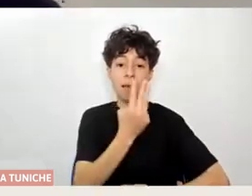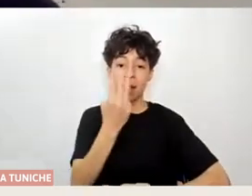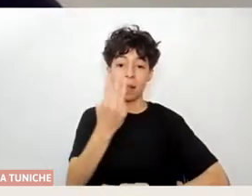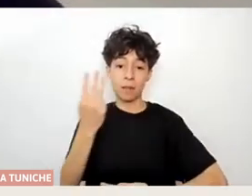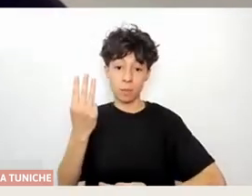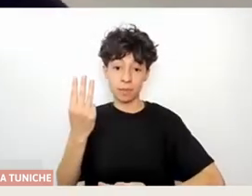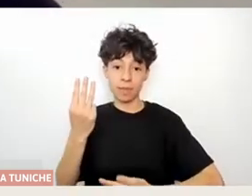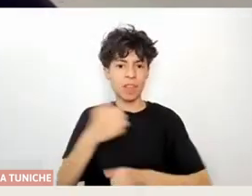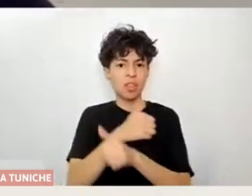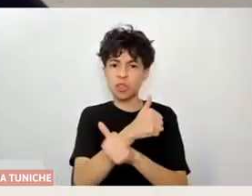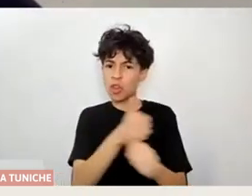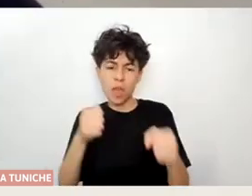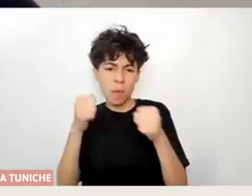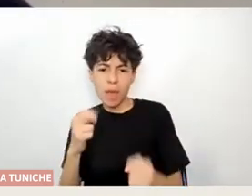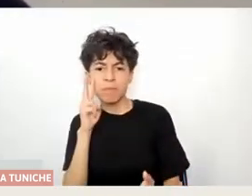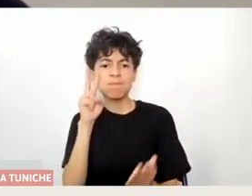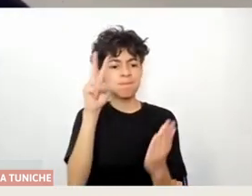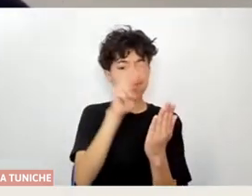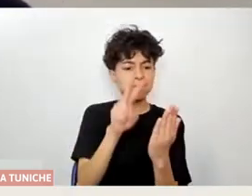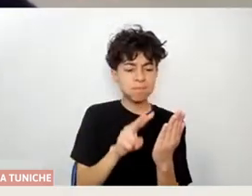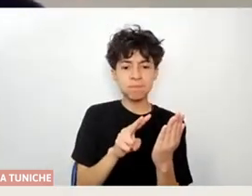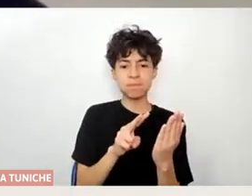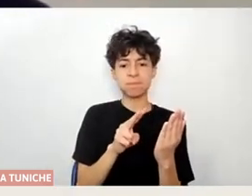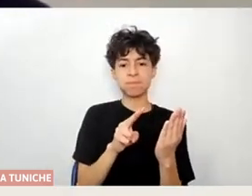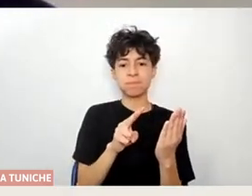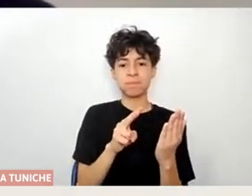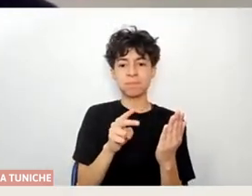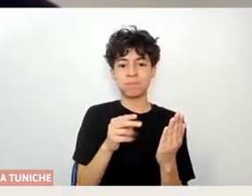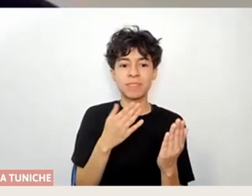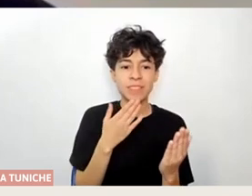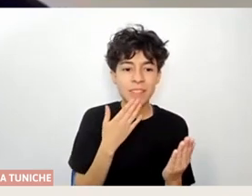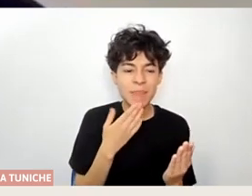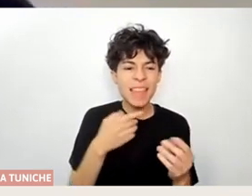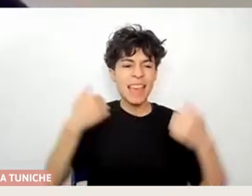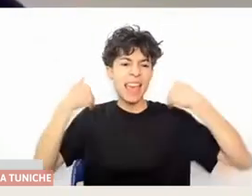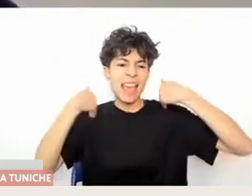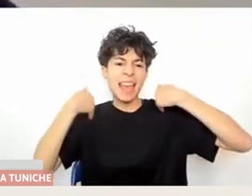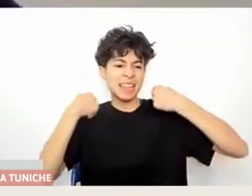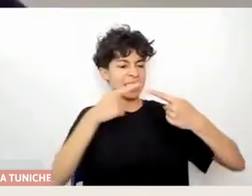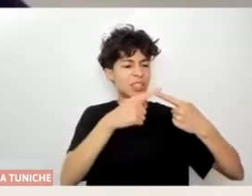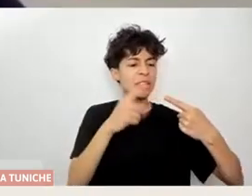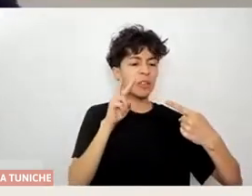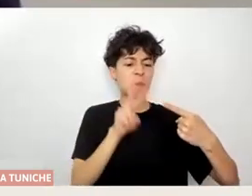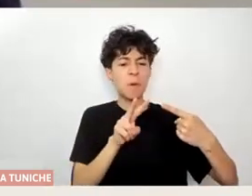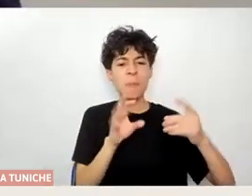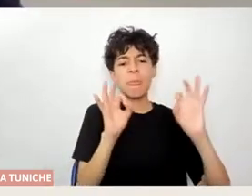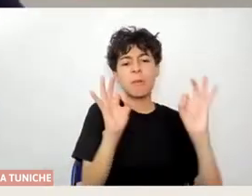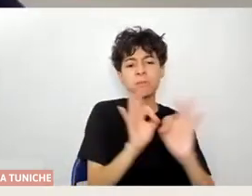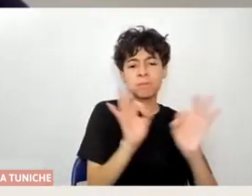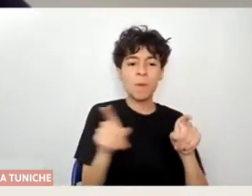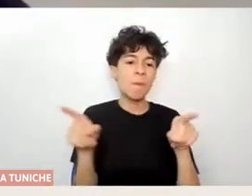accesibilidad, pueden recorrerla con vos. Y vienen estas recetas como recetas de cocina, de ejercicio, tienen que ver con,